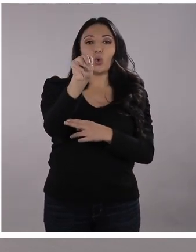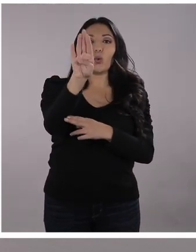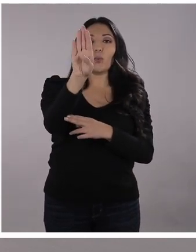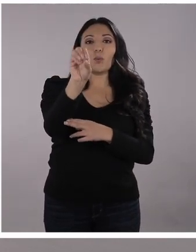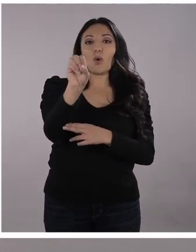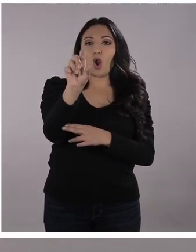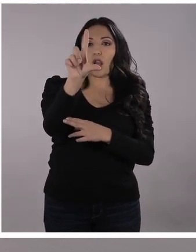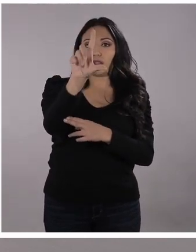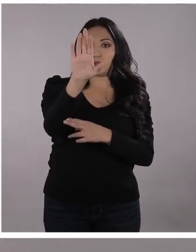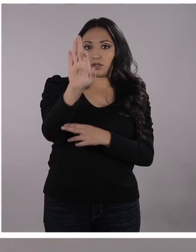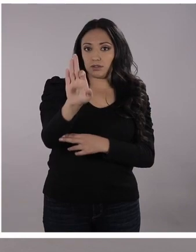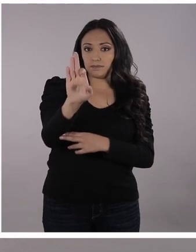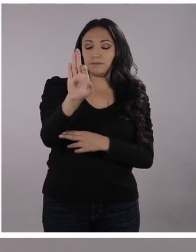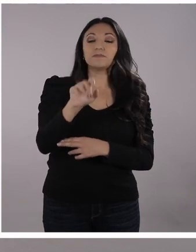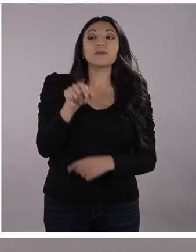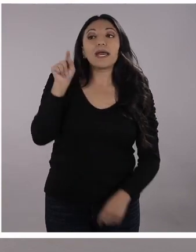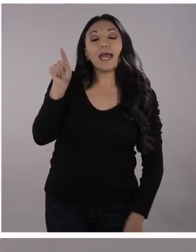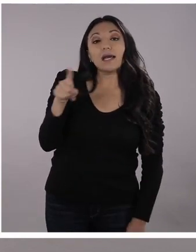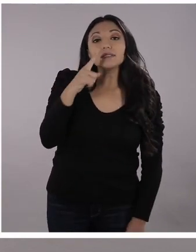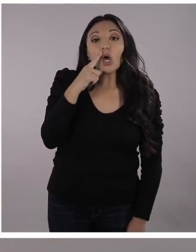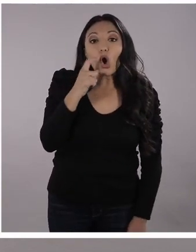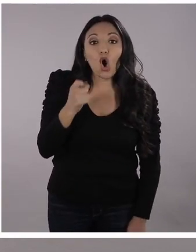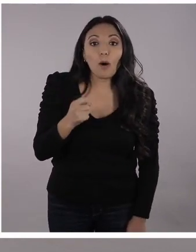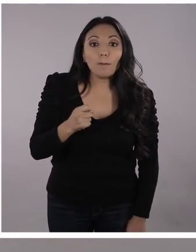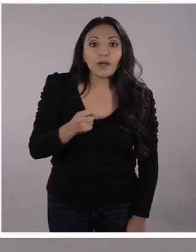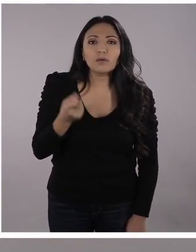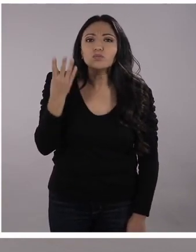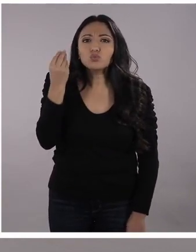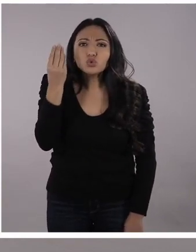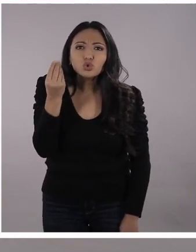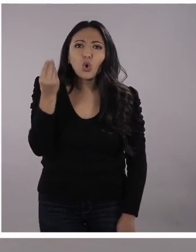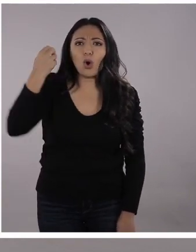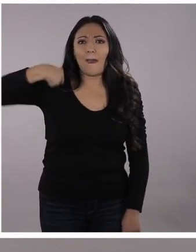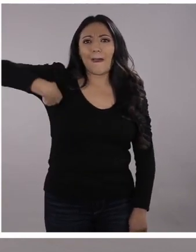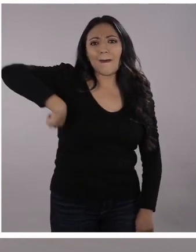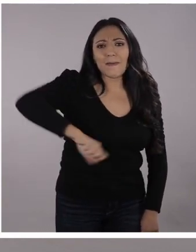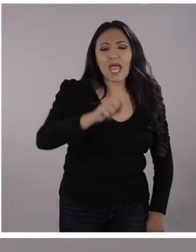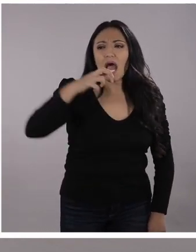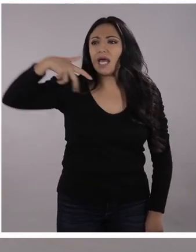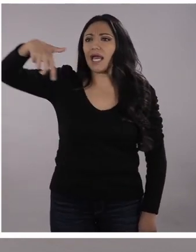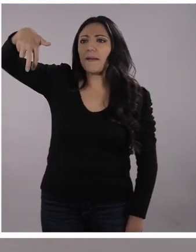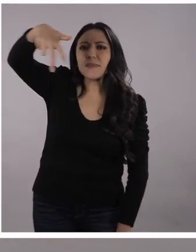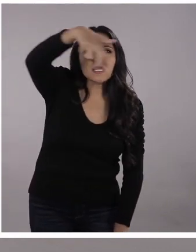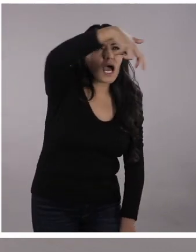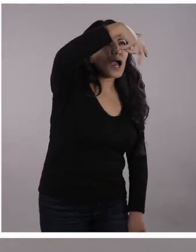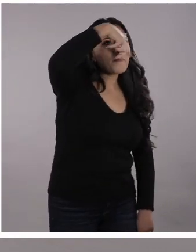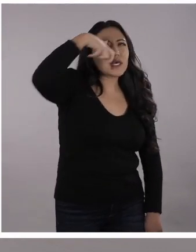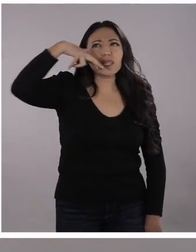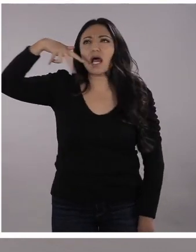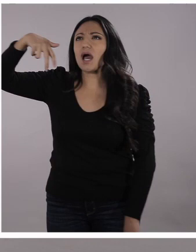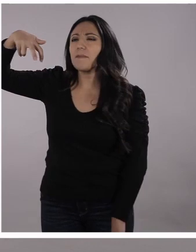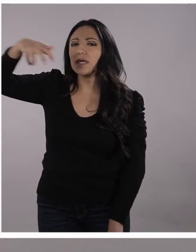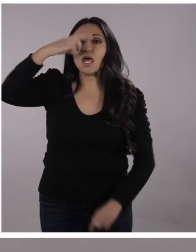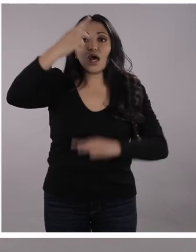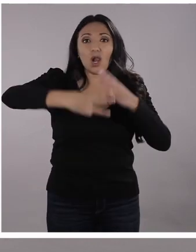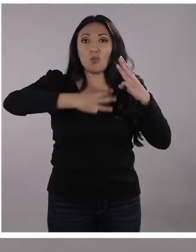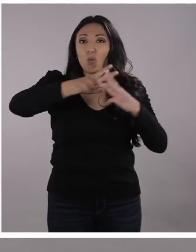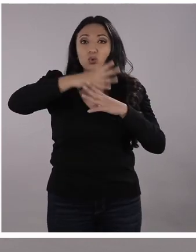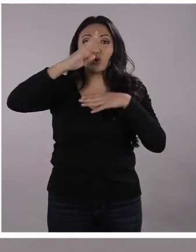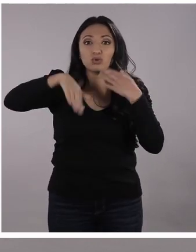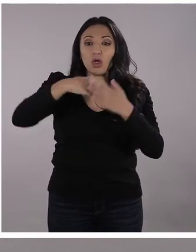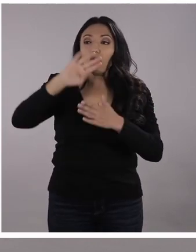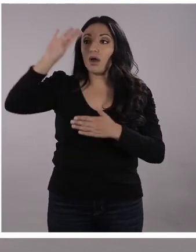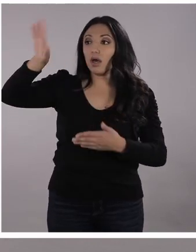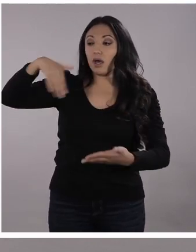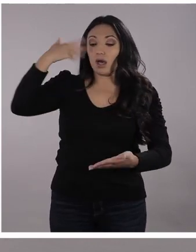von Humboldt. Y resulta que hizo muchos viajes así. Caminó por todo el planeta y llegó a